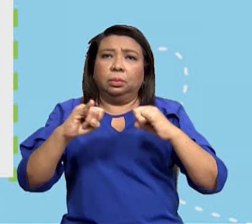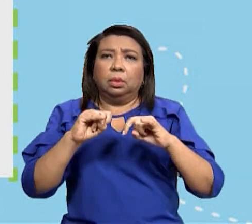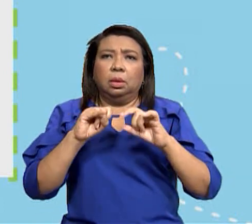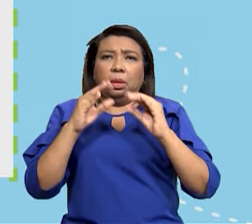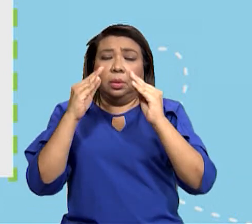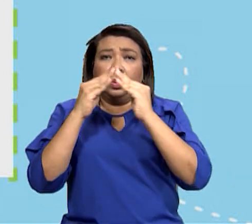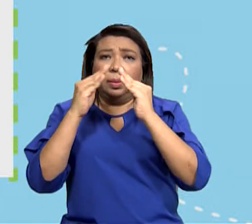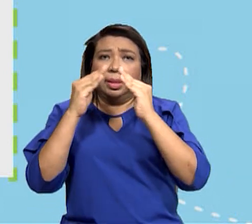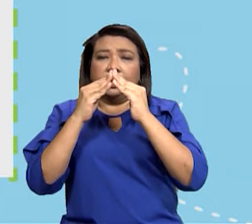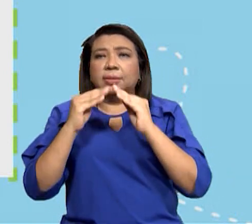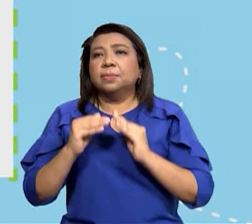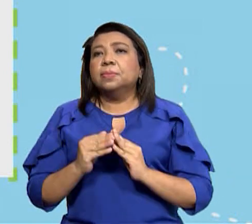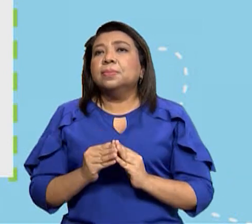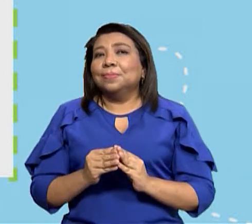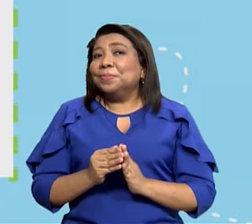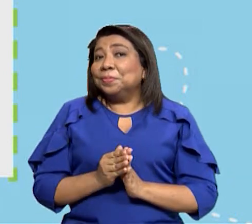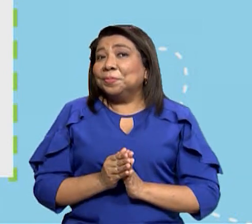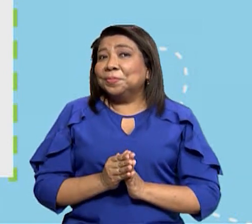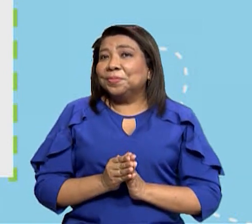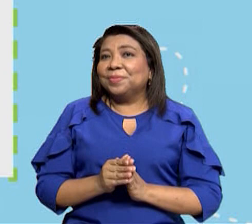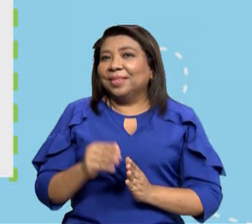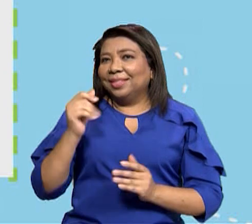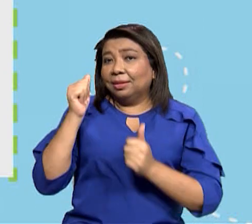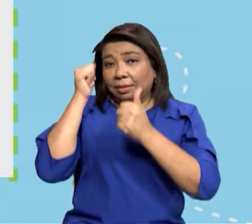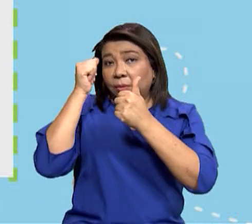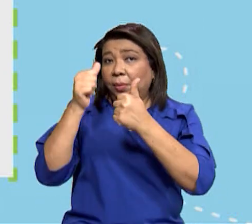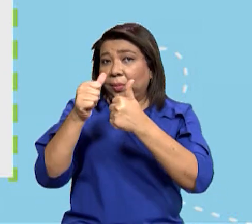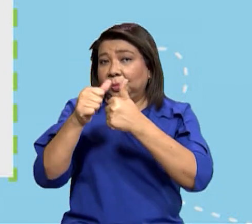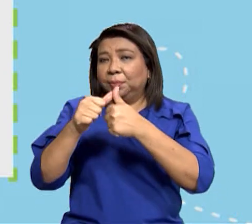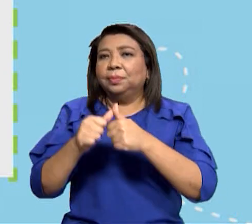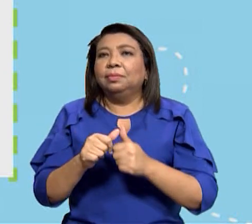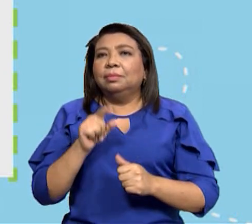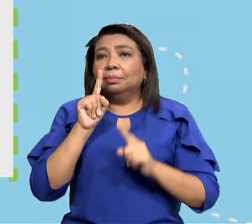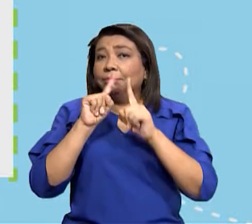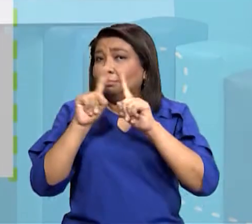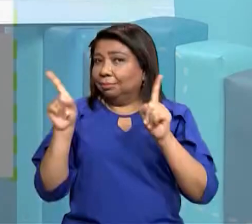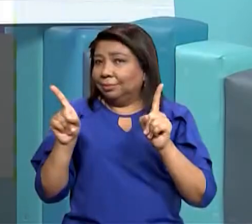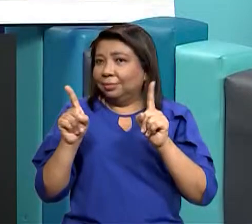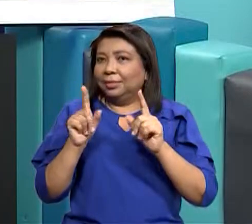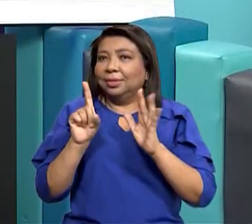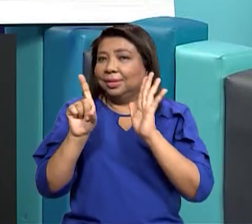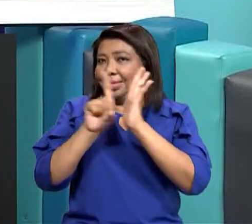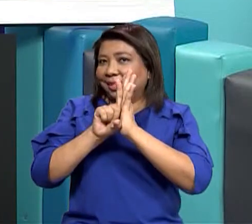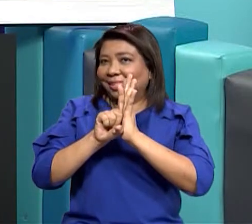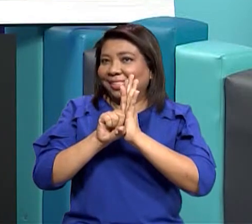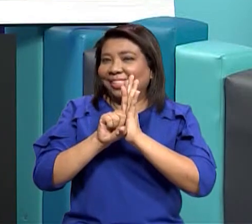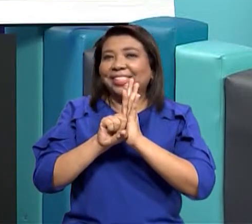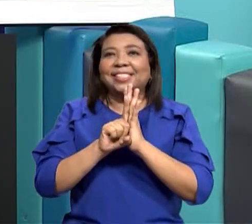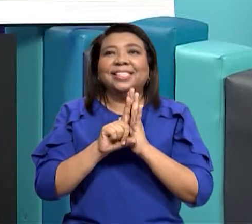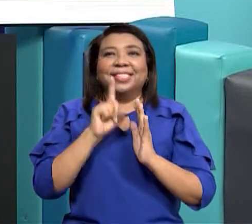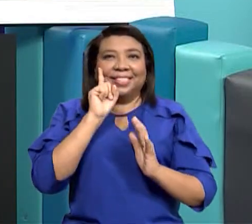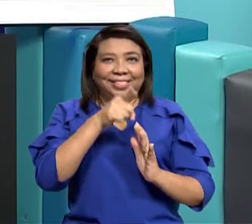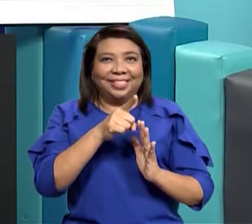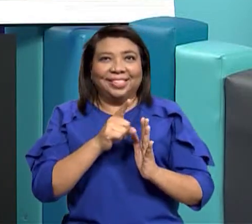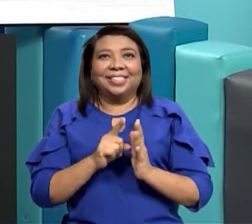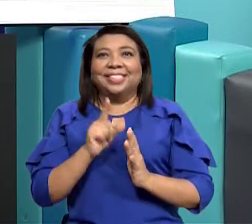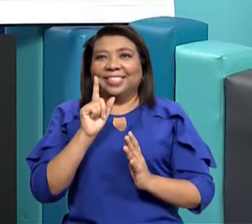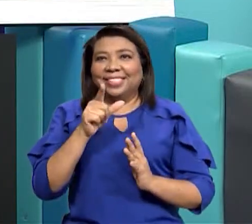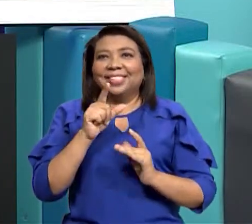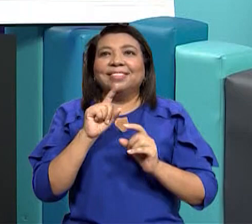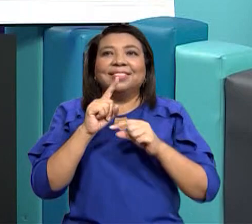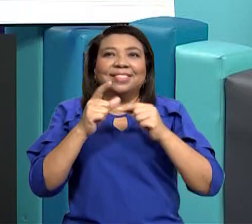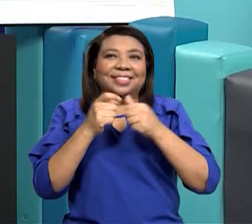cuatro que te hacen falta recordando cuáles son deberes y cuáles son derechos lee varias veces para que puedas entonces